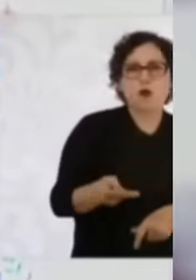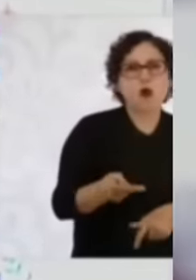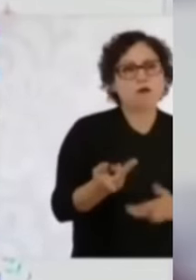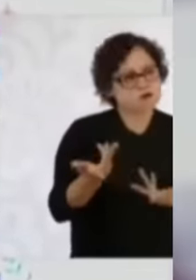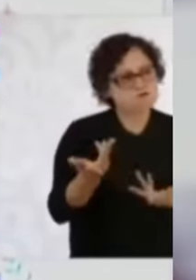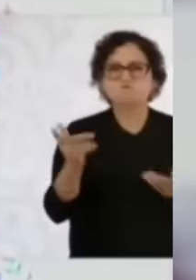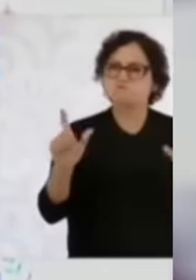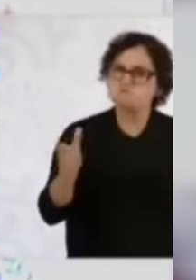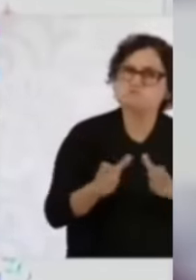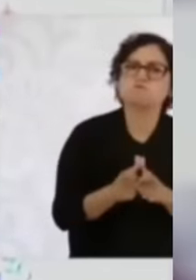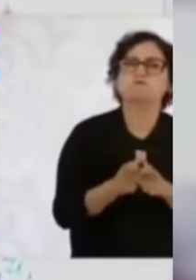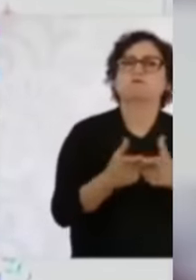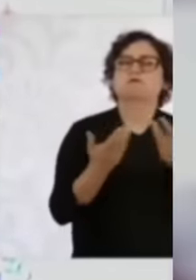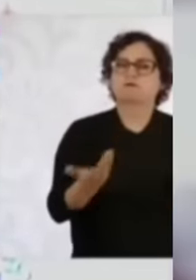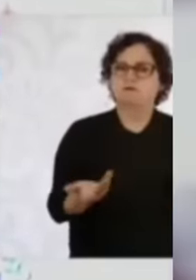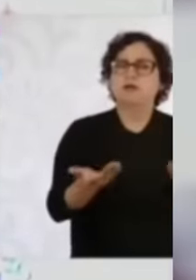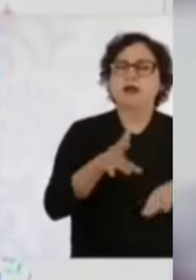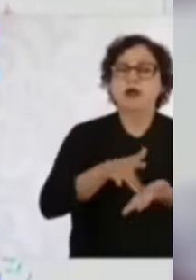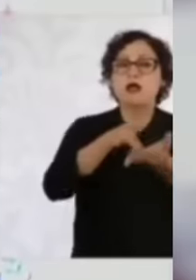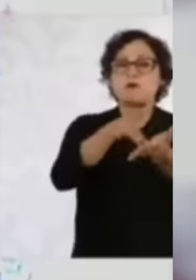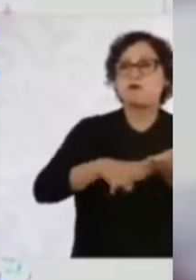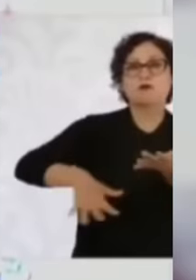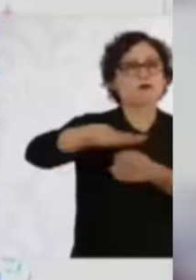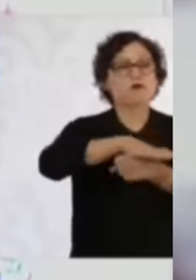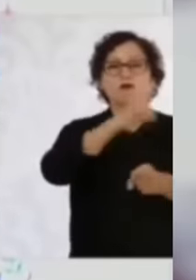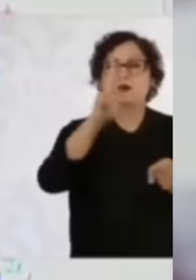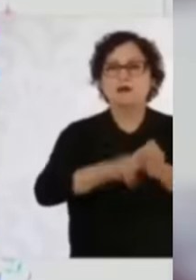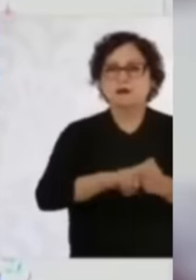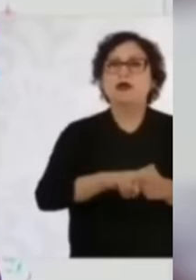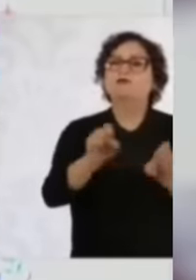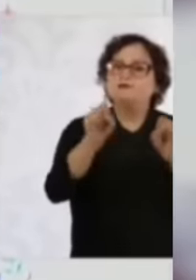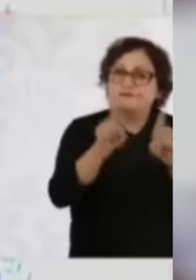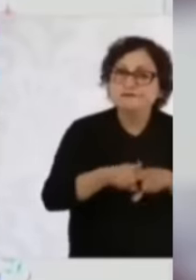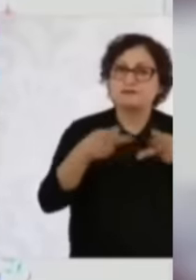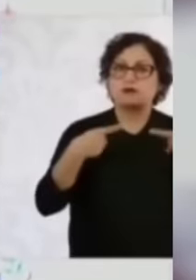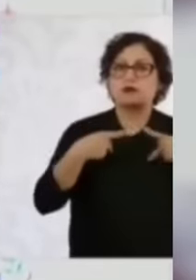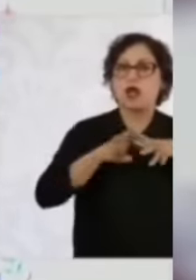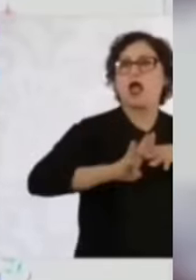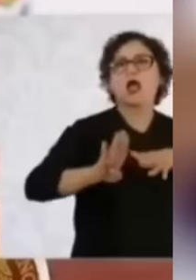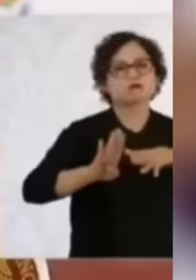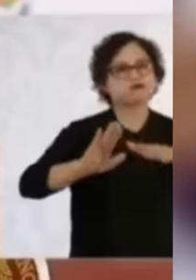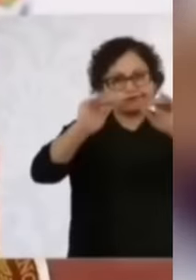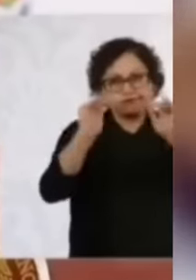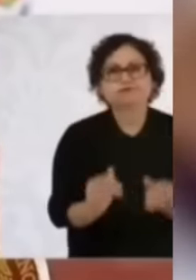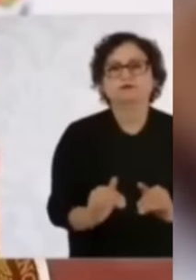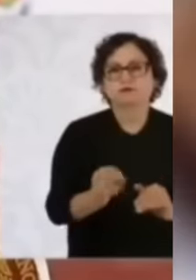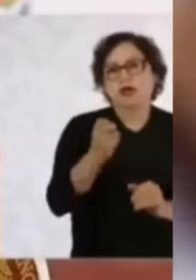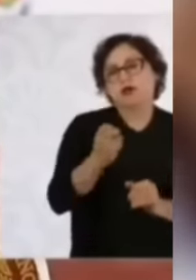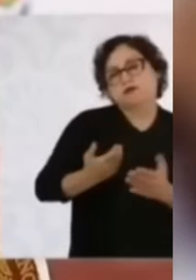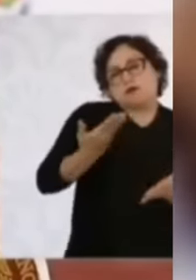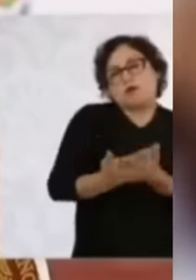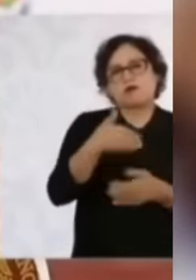al medio ambiente e incluso disminuye la migración. Entonces, es una de las propuestas que vamos a ir a hacer al G20.